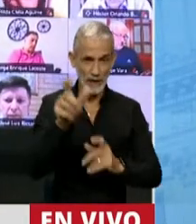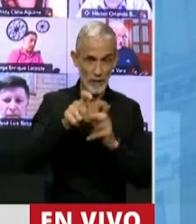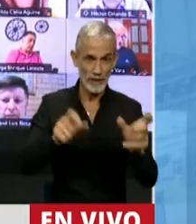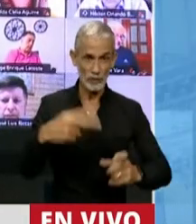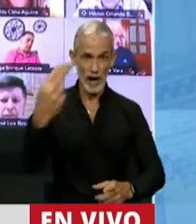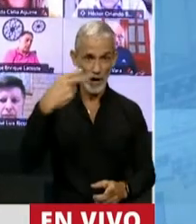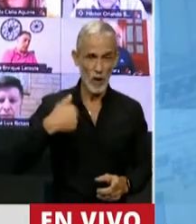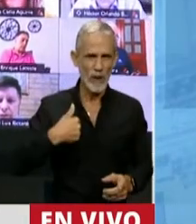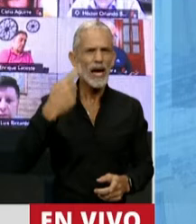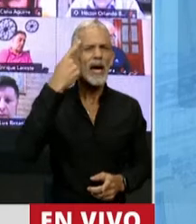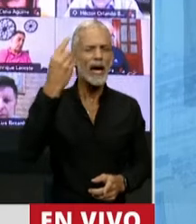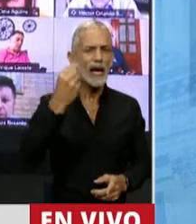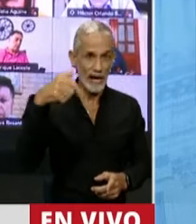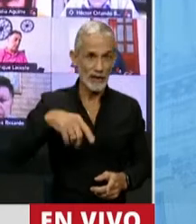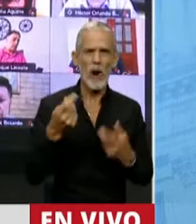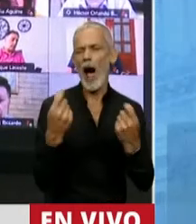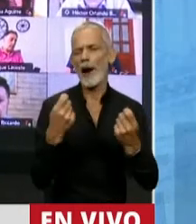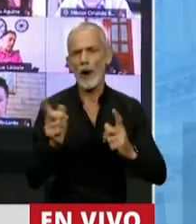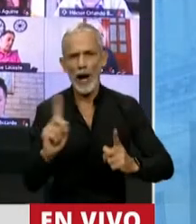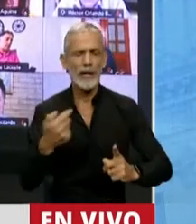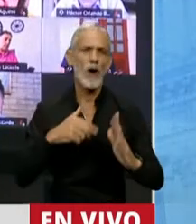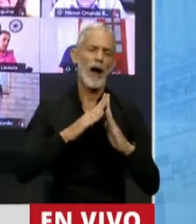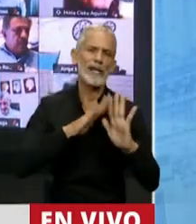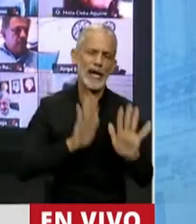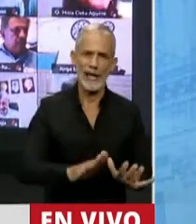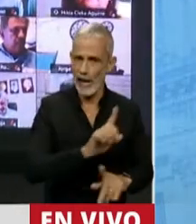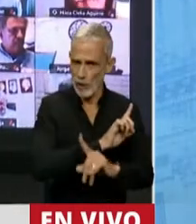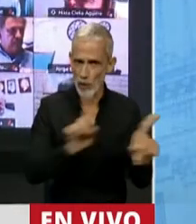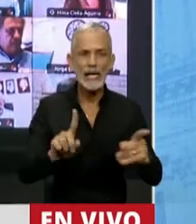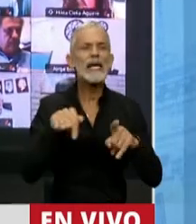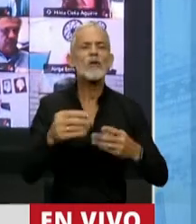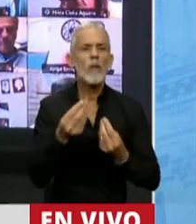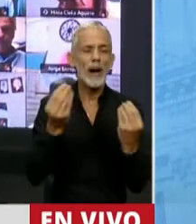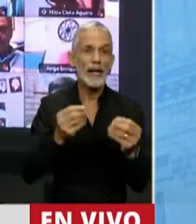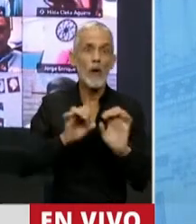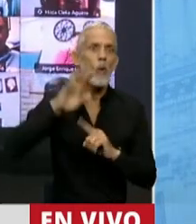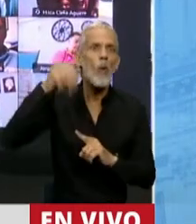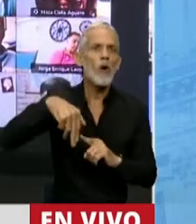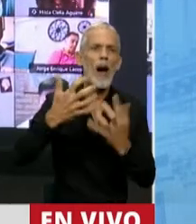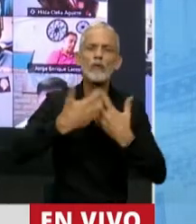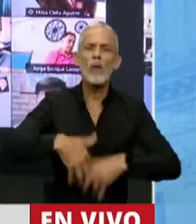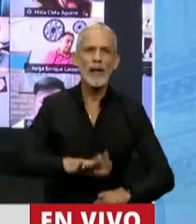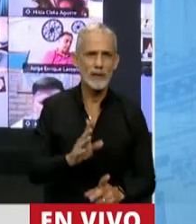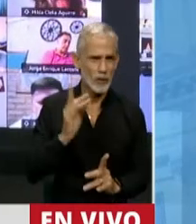que no se crean que esto es para no gastar o para quedarnos en casa, esto es para tener curma automático.